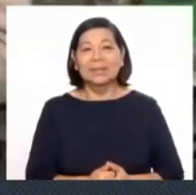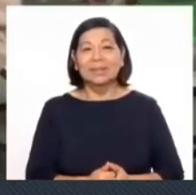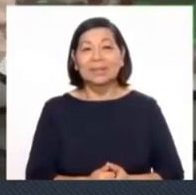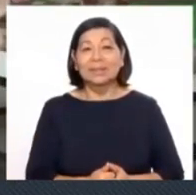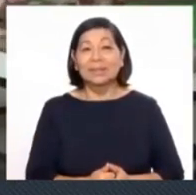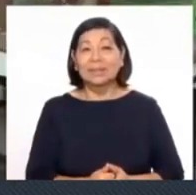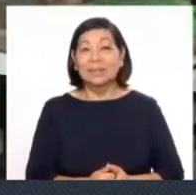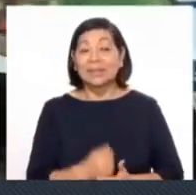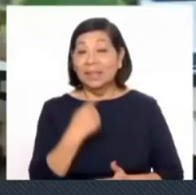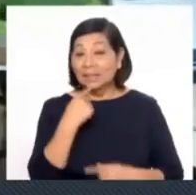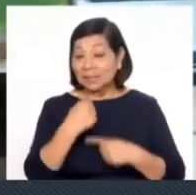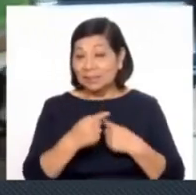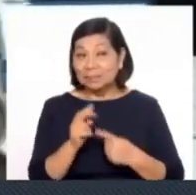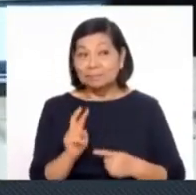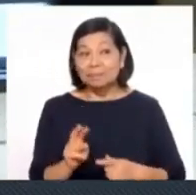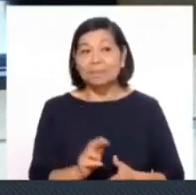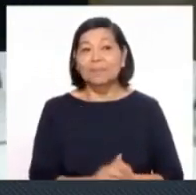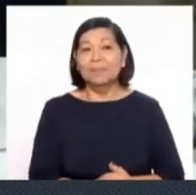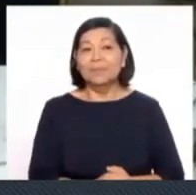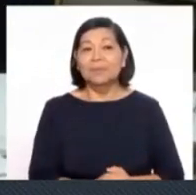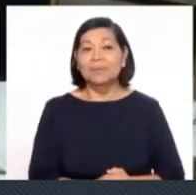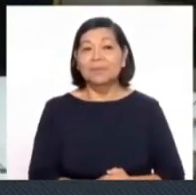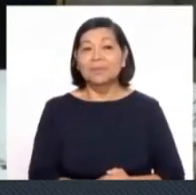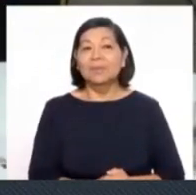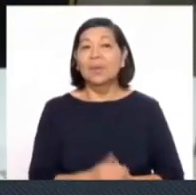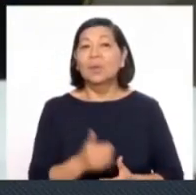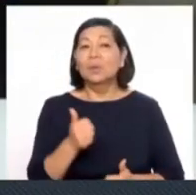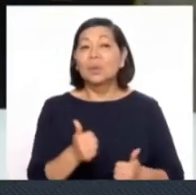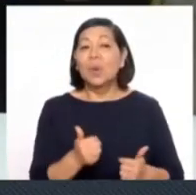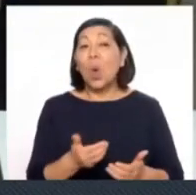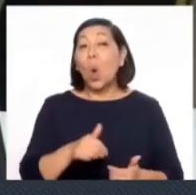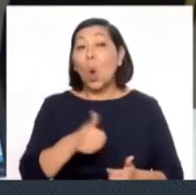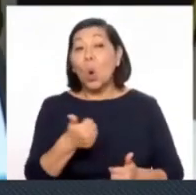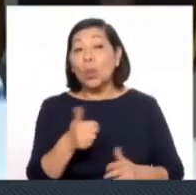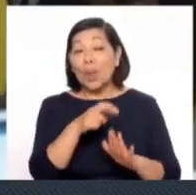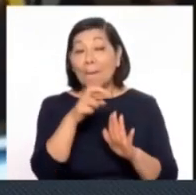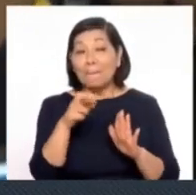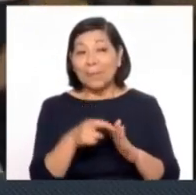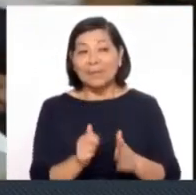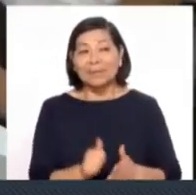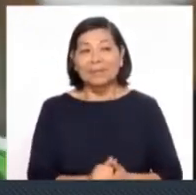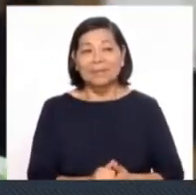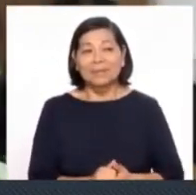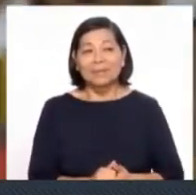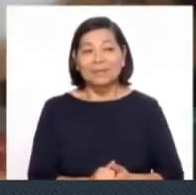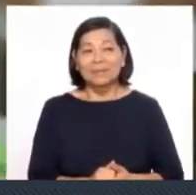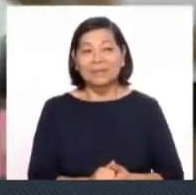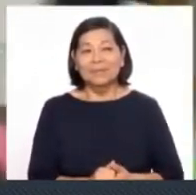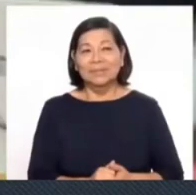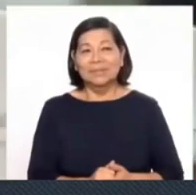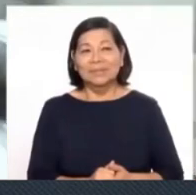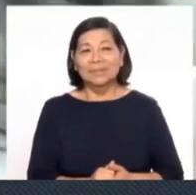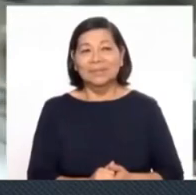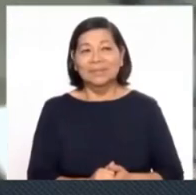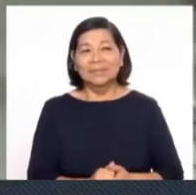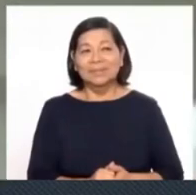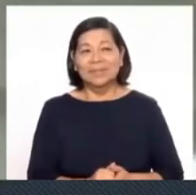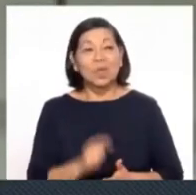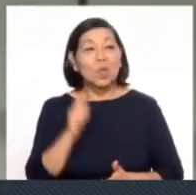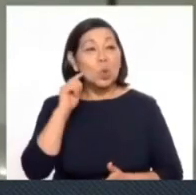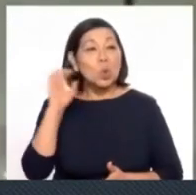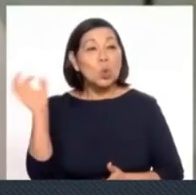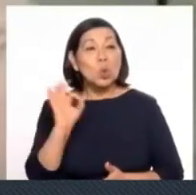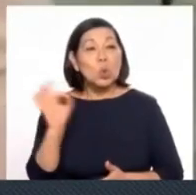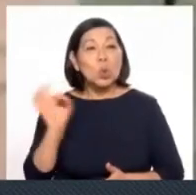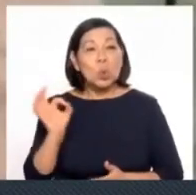Bien, nosotros vamos a seguir avanzando para poder conocer cuáles son los otros proyectos. A ver, por aquí también queremos conocer la alarma